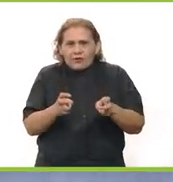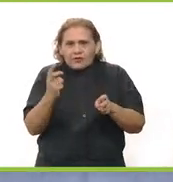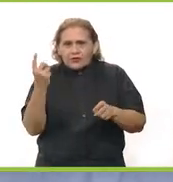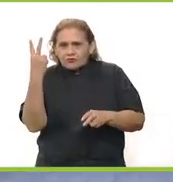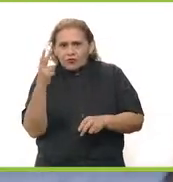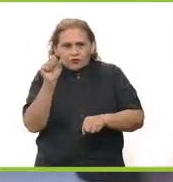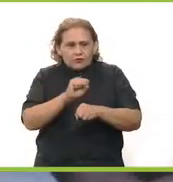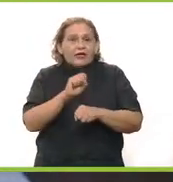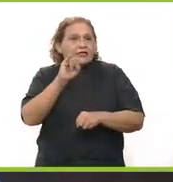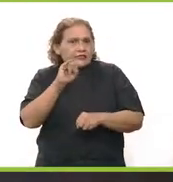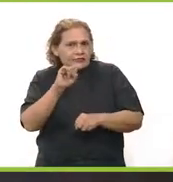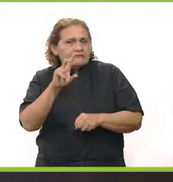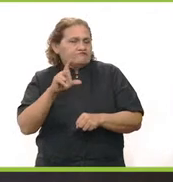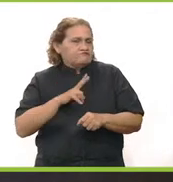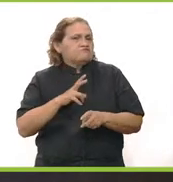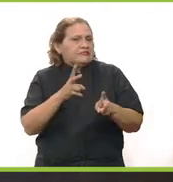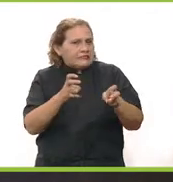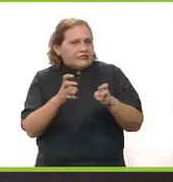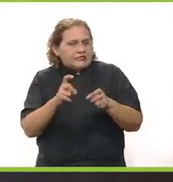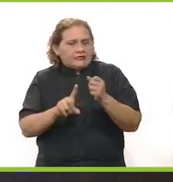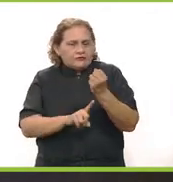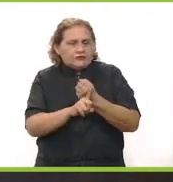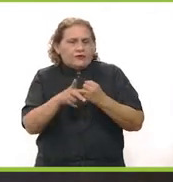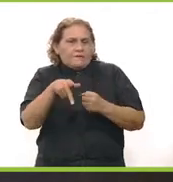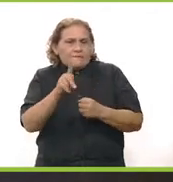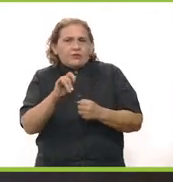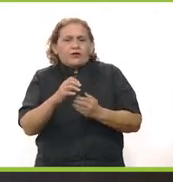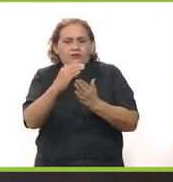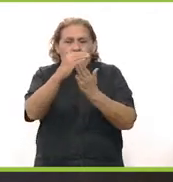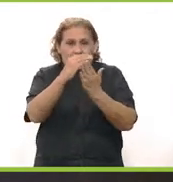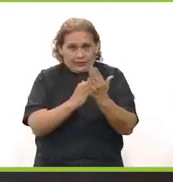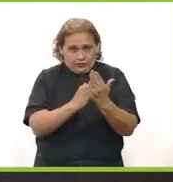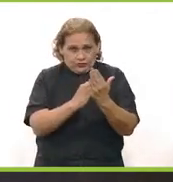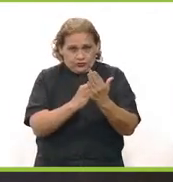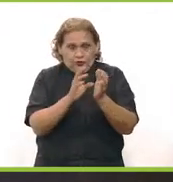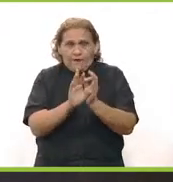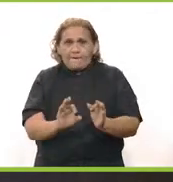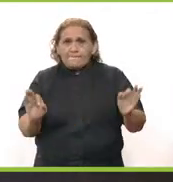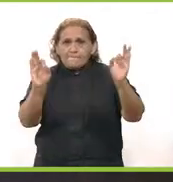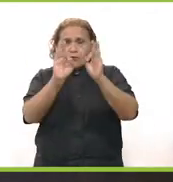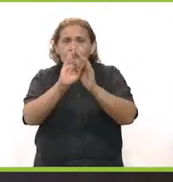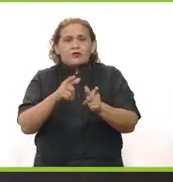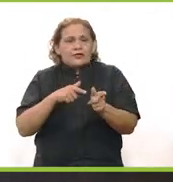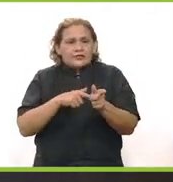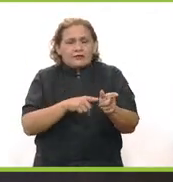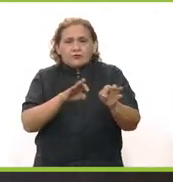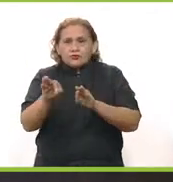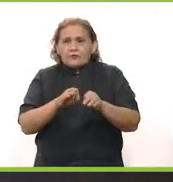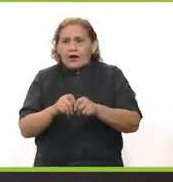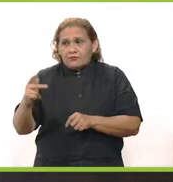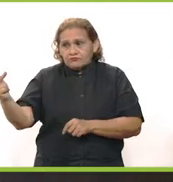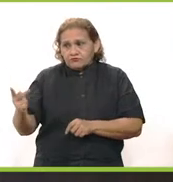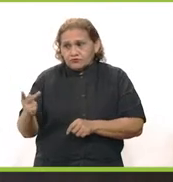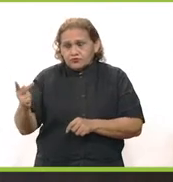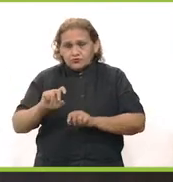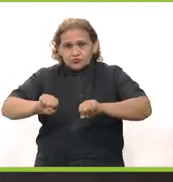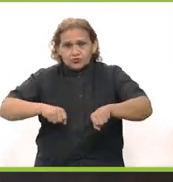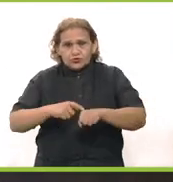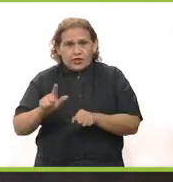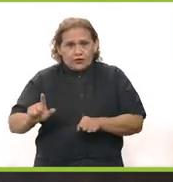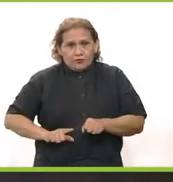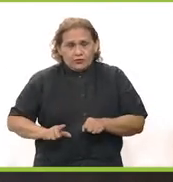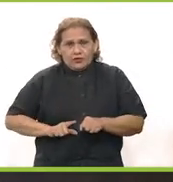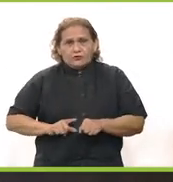mi vecino robaron hace dos semanas. Sí, sea, esto no quiere decir que no hayan delitos, pero sí que hay una reducción muy importante y que seguimos trabajando juntos,